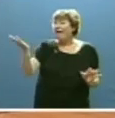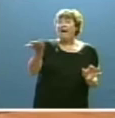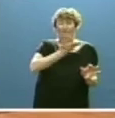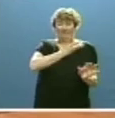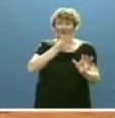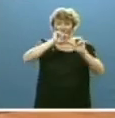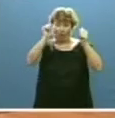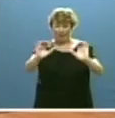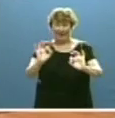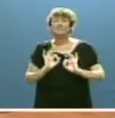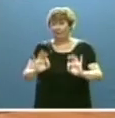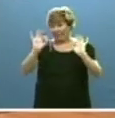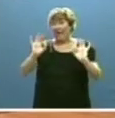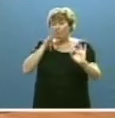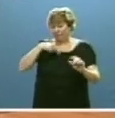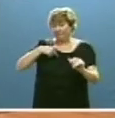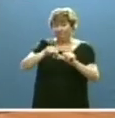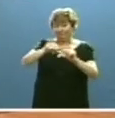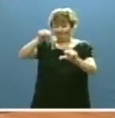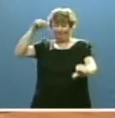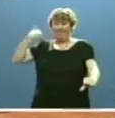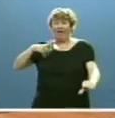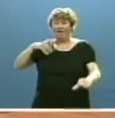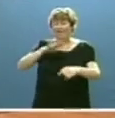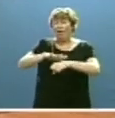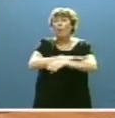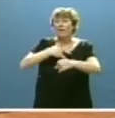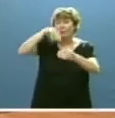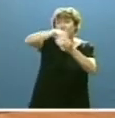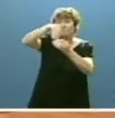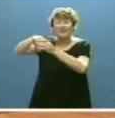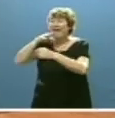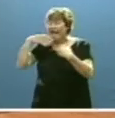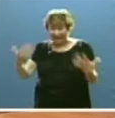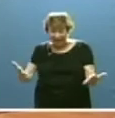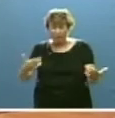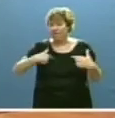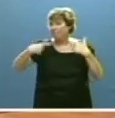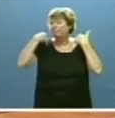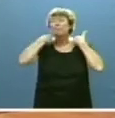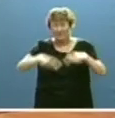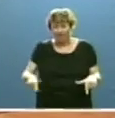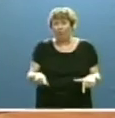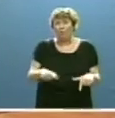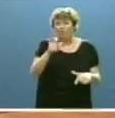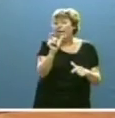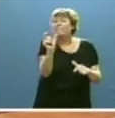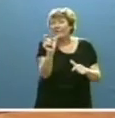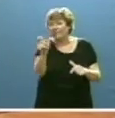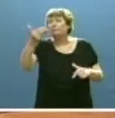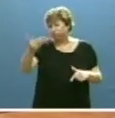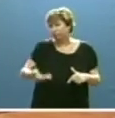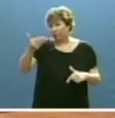especial a quienes, después de tanto tiempo en las instituciones, hemos perdido ahora una parte importante de la confianza